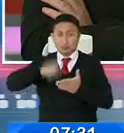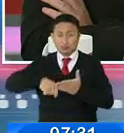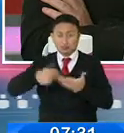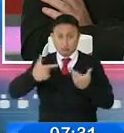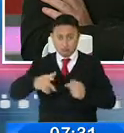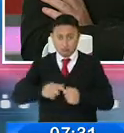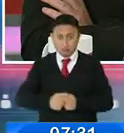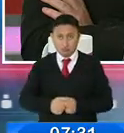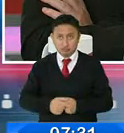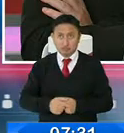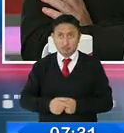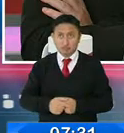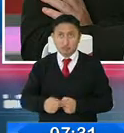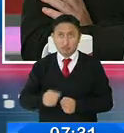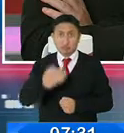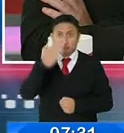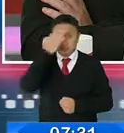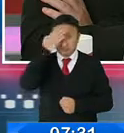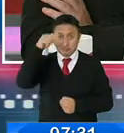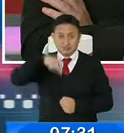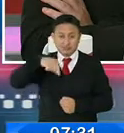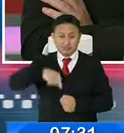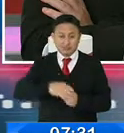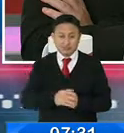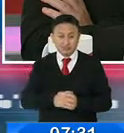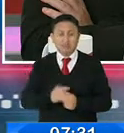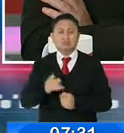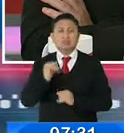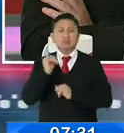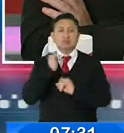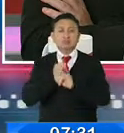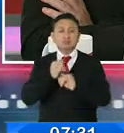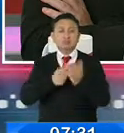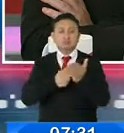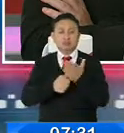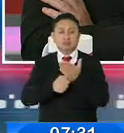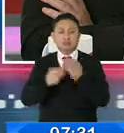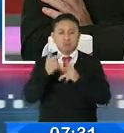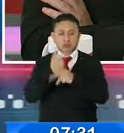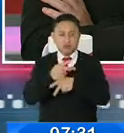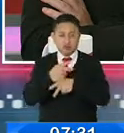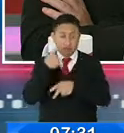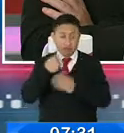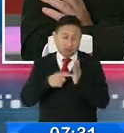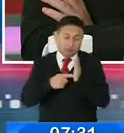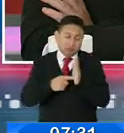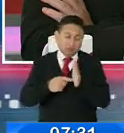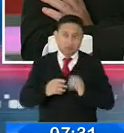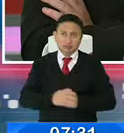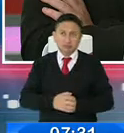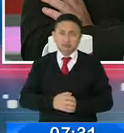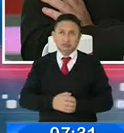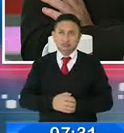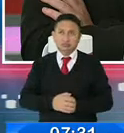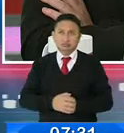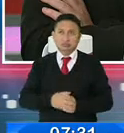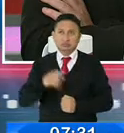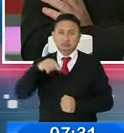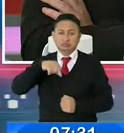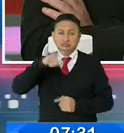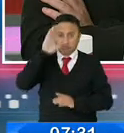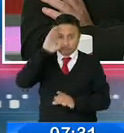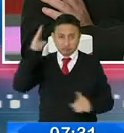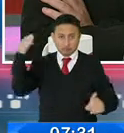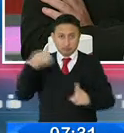inversión. Ustedes saben, pues, aquí hay un conjunto de instituciones, como el Ministerio de la Producción, por ejemplo, que está directamente